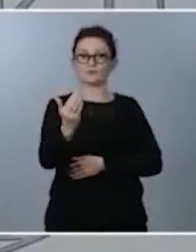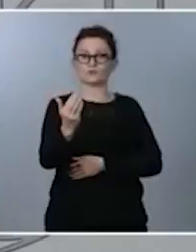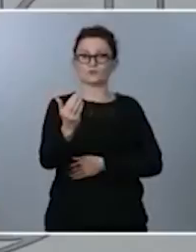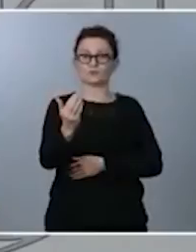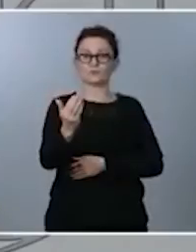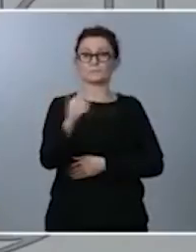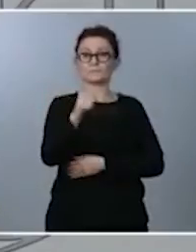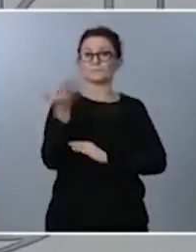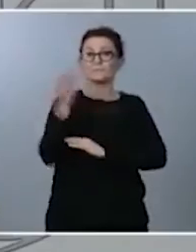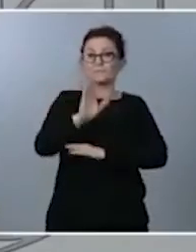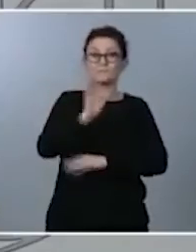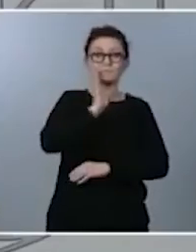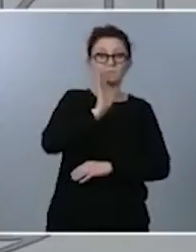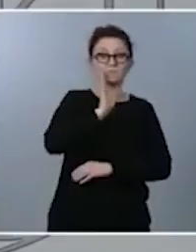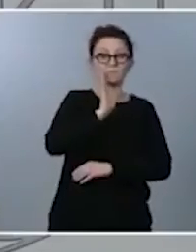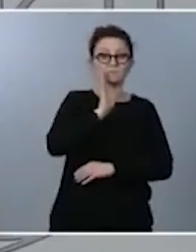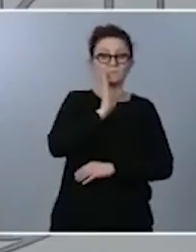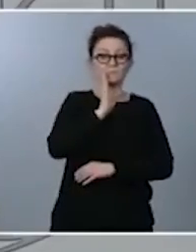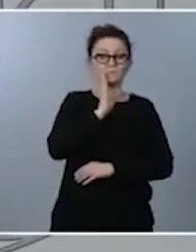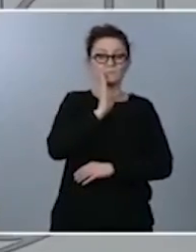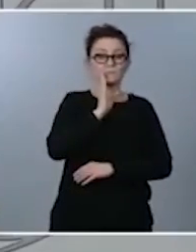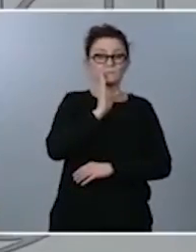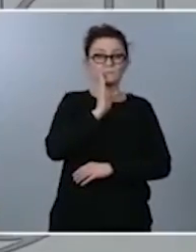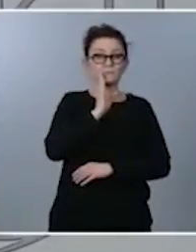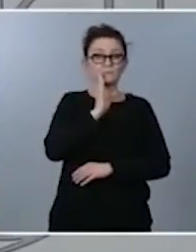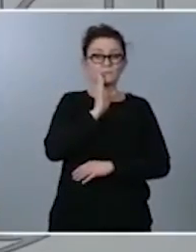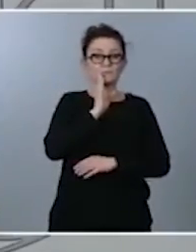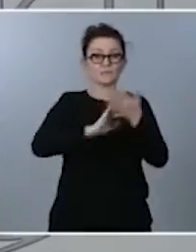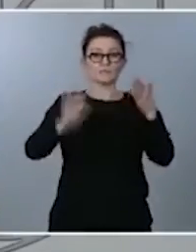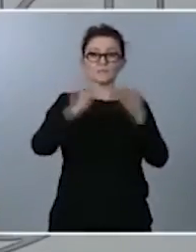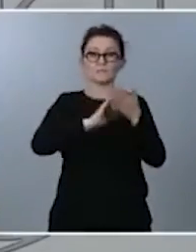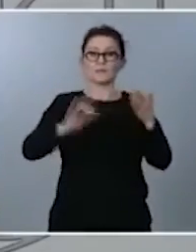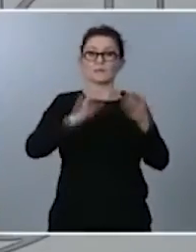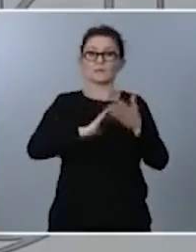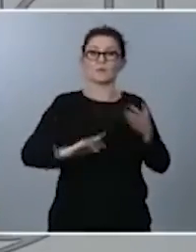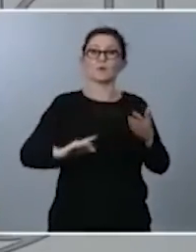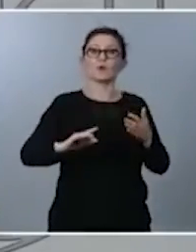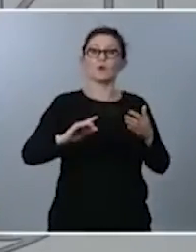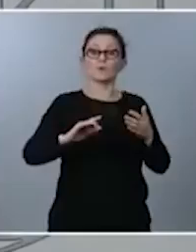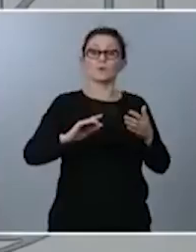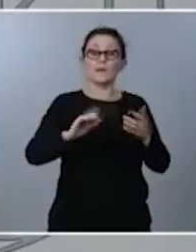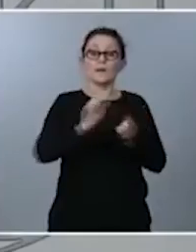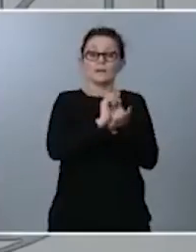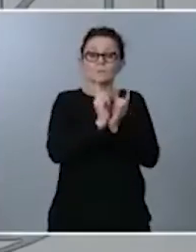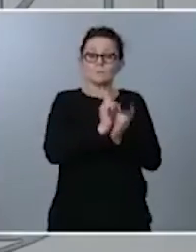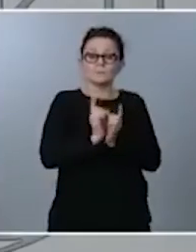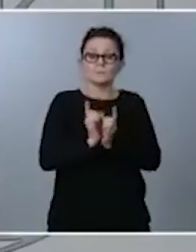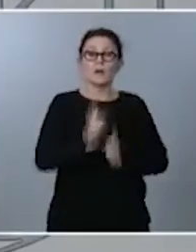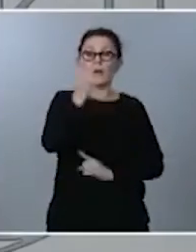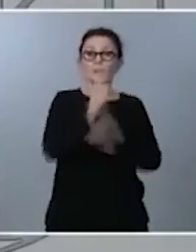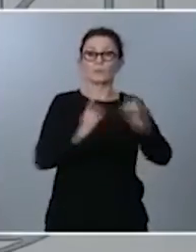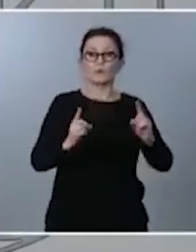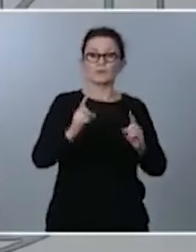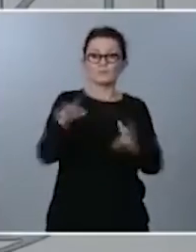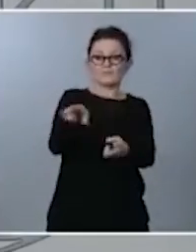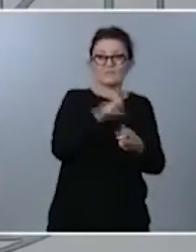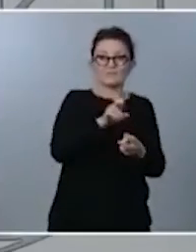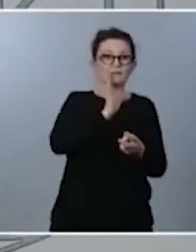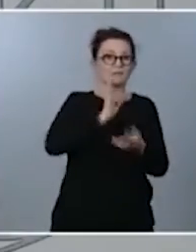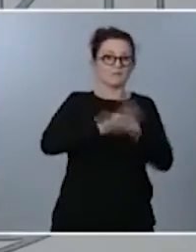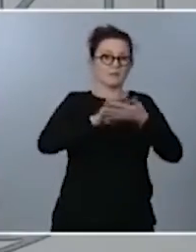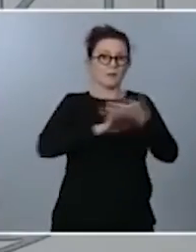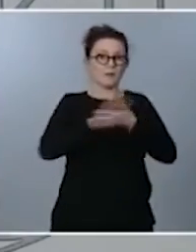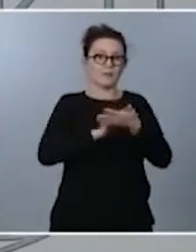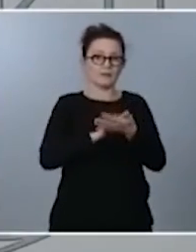comentar en mi exposición. Solo y exclusivamente se van a tocar las figuras fiscales que he comentado. Ninguna más ni una menos.